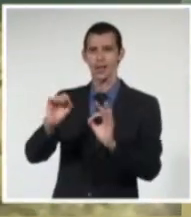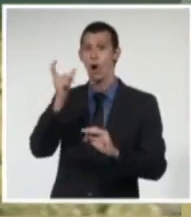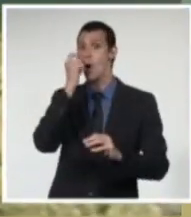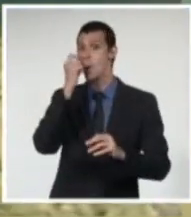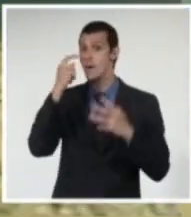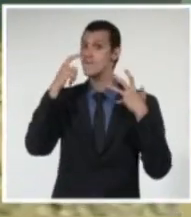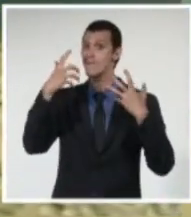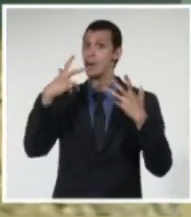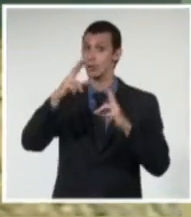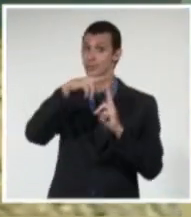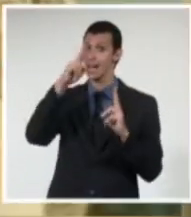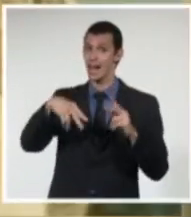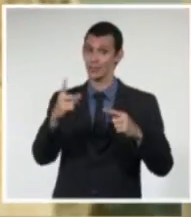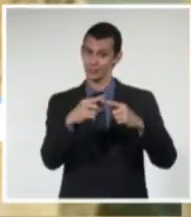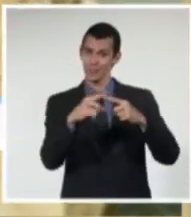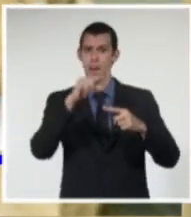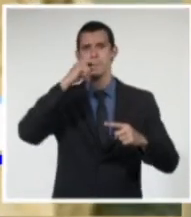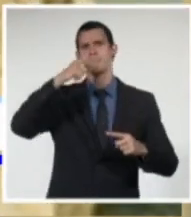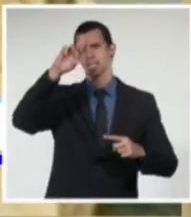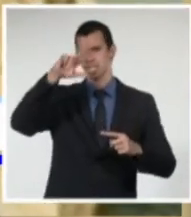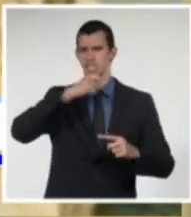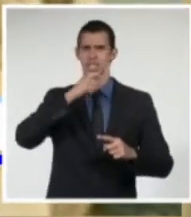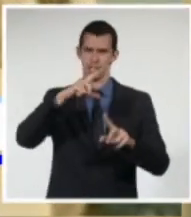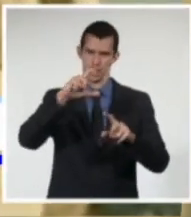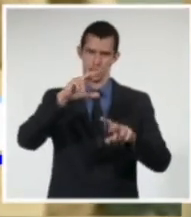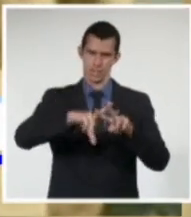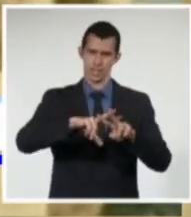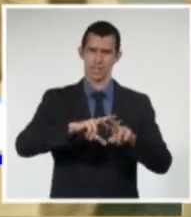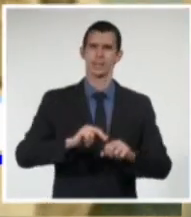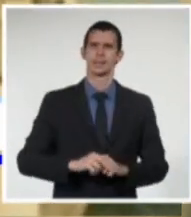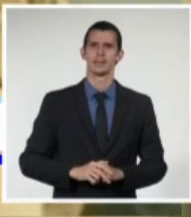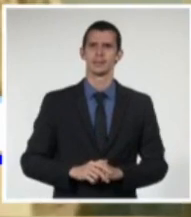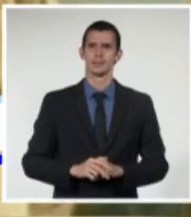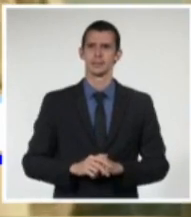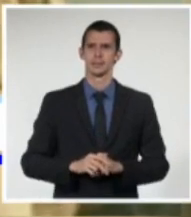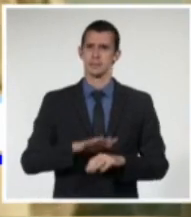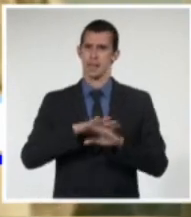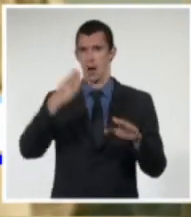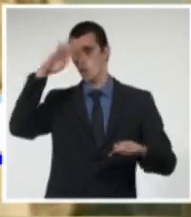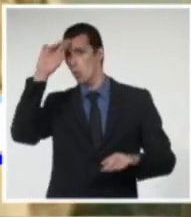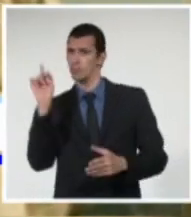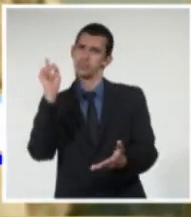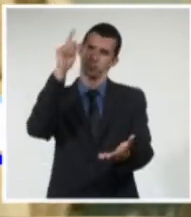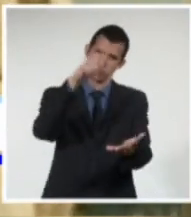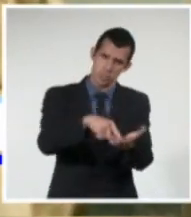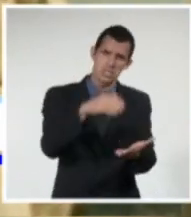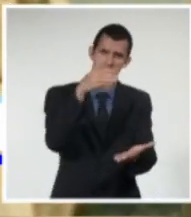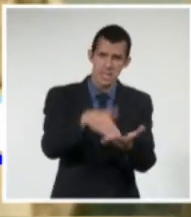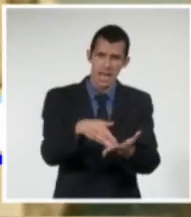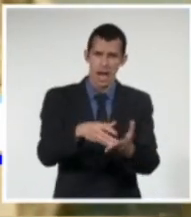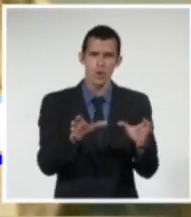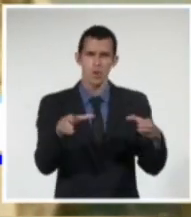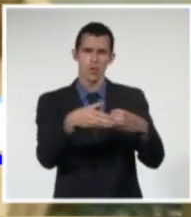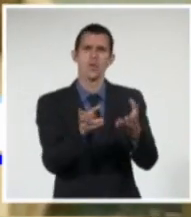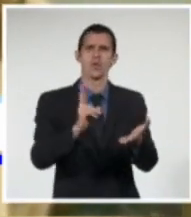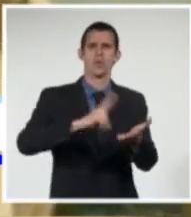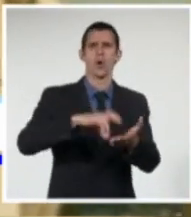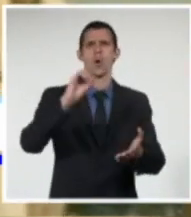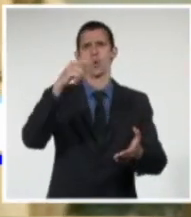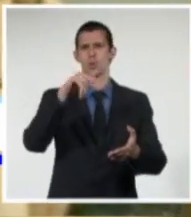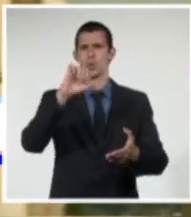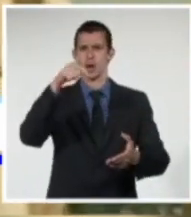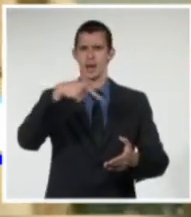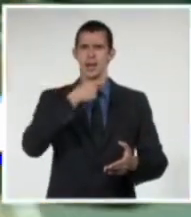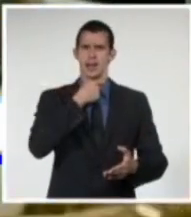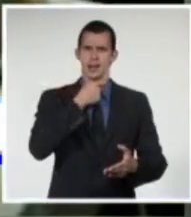desarrolla una brillante carrera teatral vinculada a los grupos Teatro de Ensayo Ocuge, dirigido por Roberto Blanco y teatro